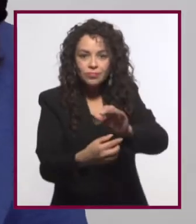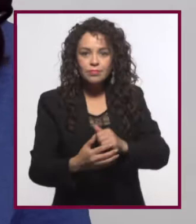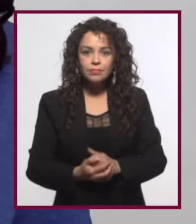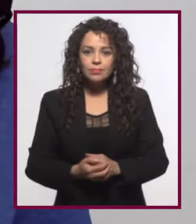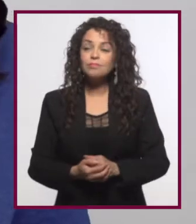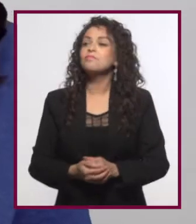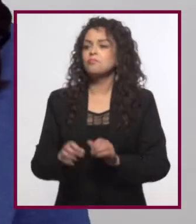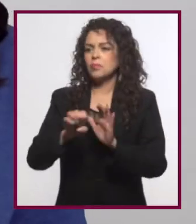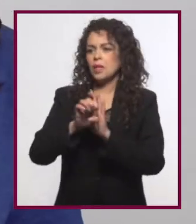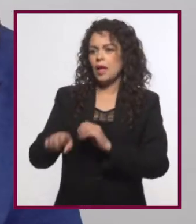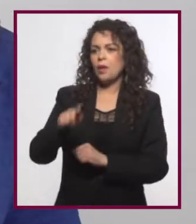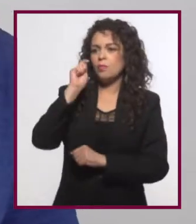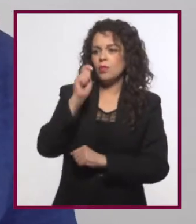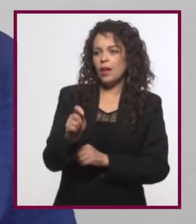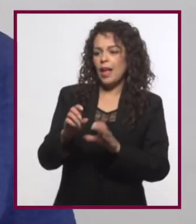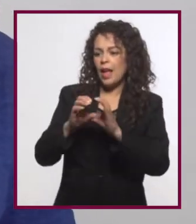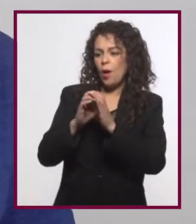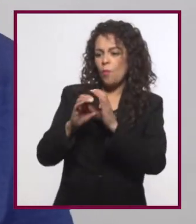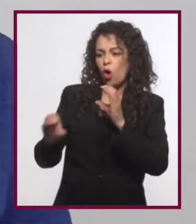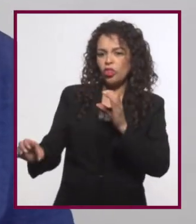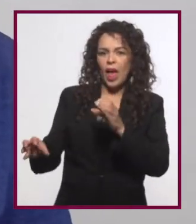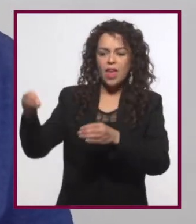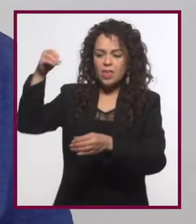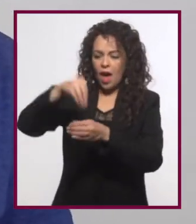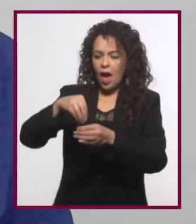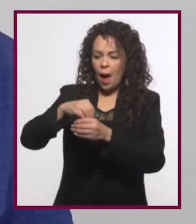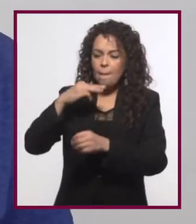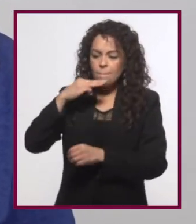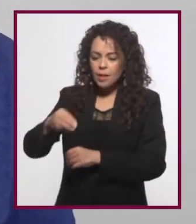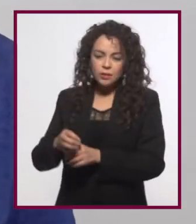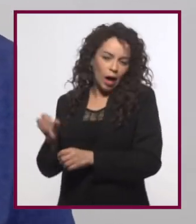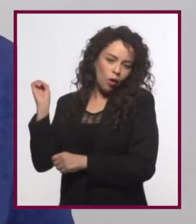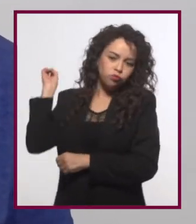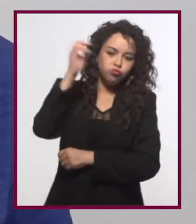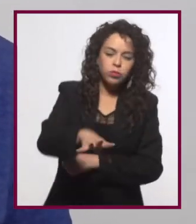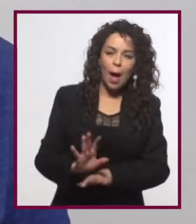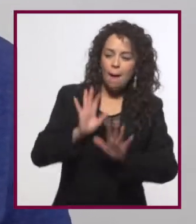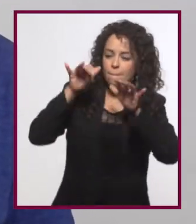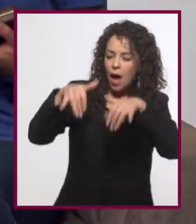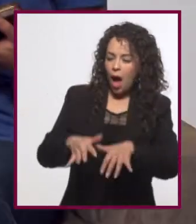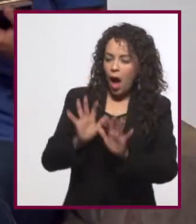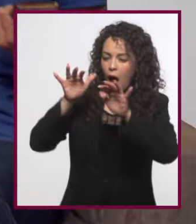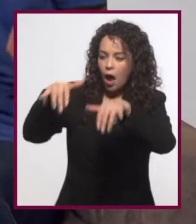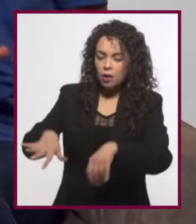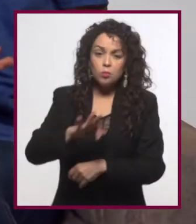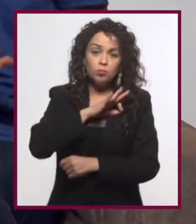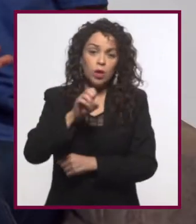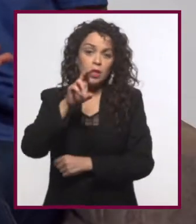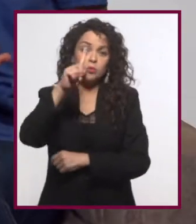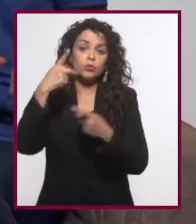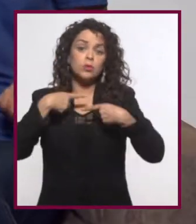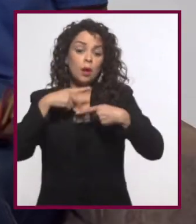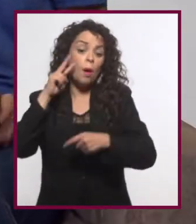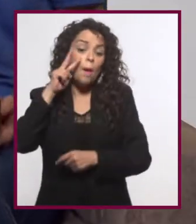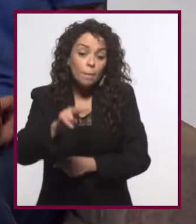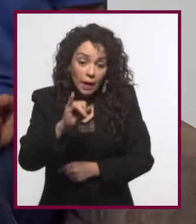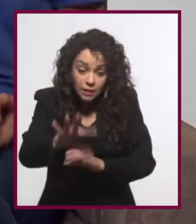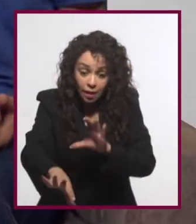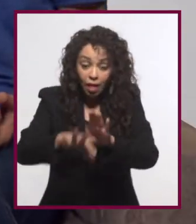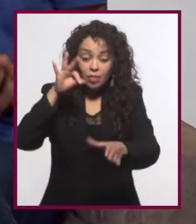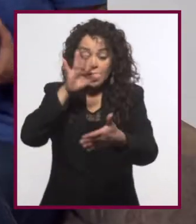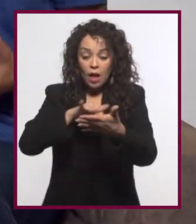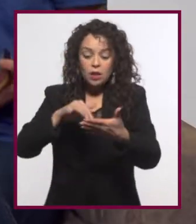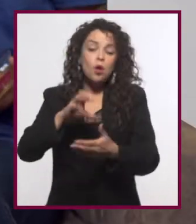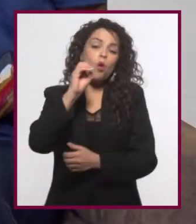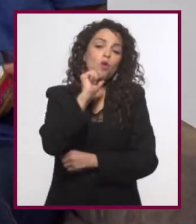era como lanzar una botella con un mensaje adentro al mar. Puede que alguien alguna vez lo leyera o no. Lo que sí